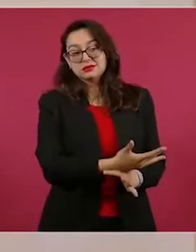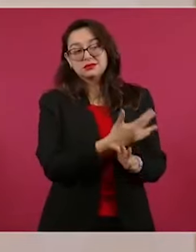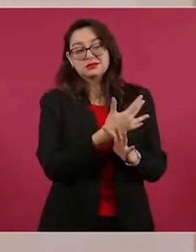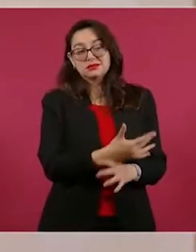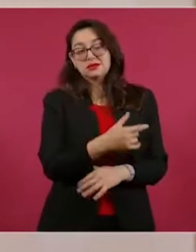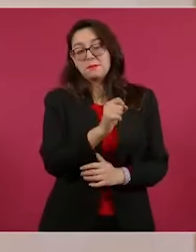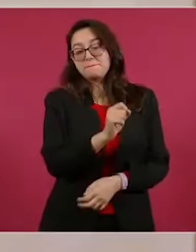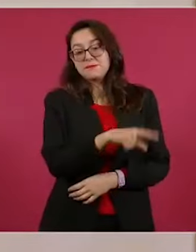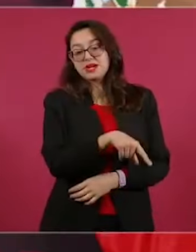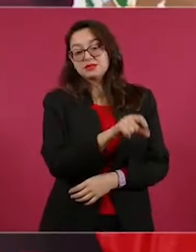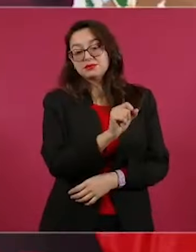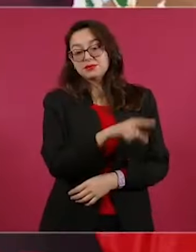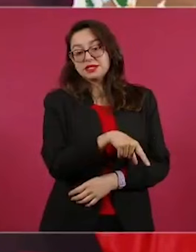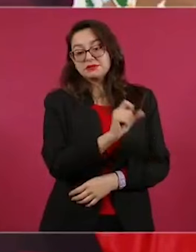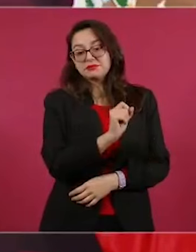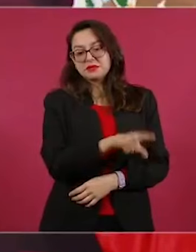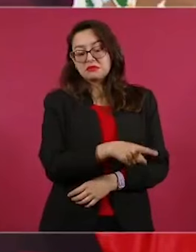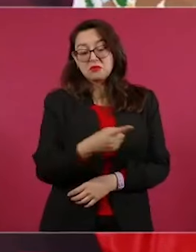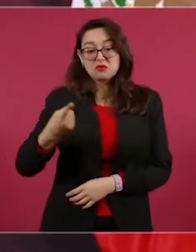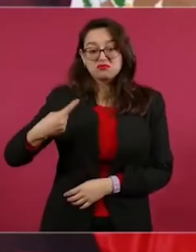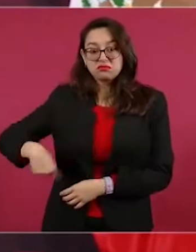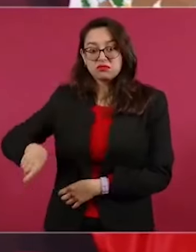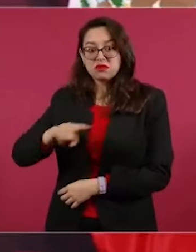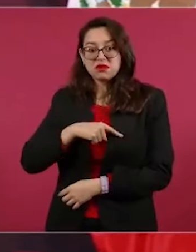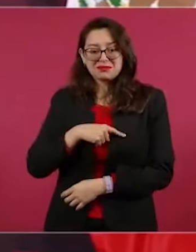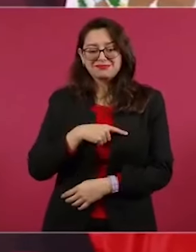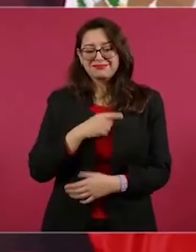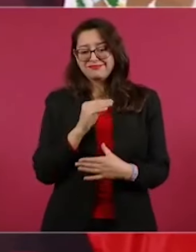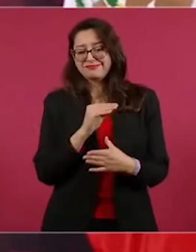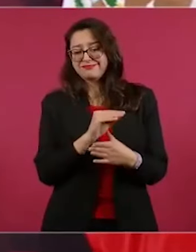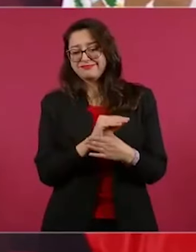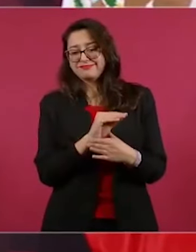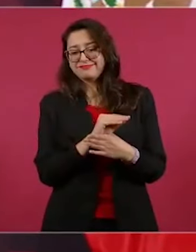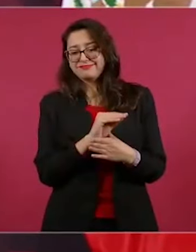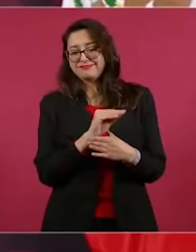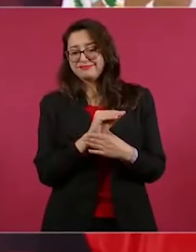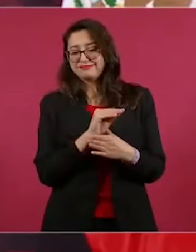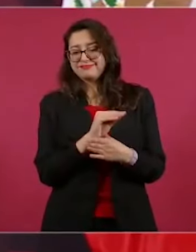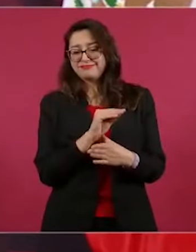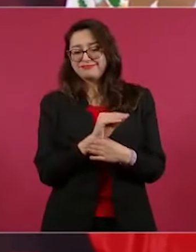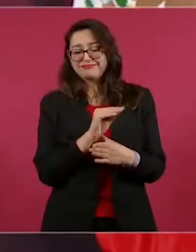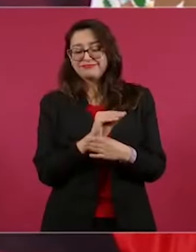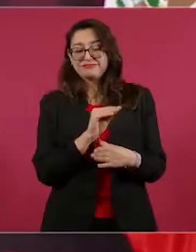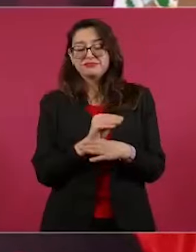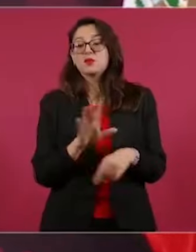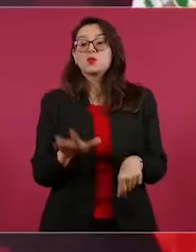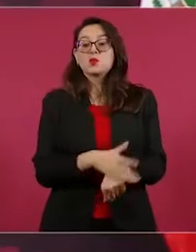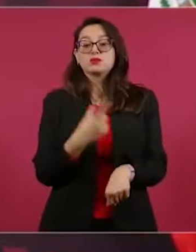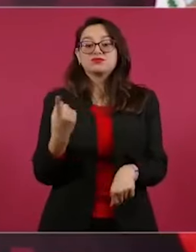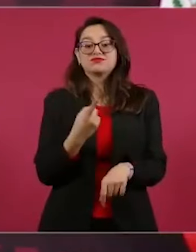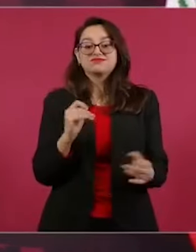tomarlas muy en serio porque es, insisto,